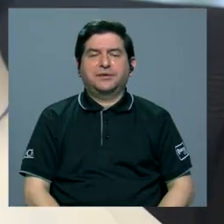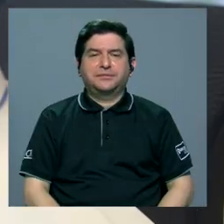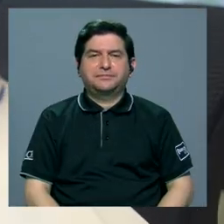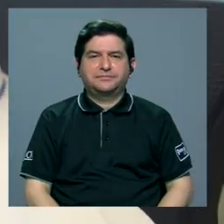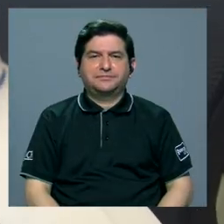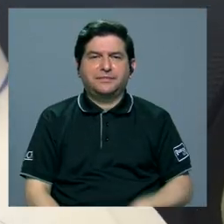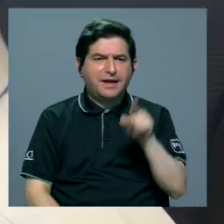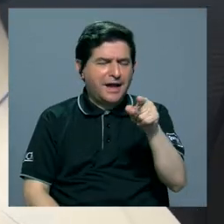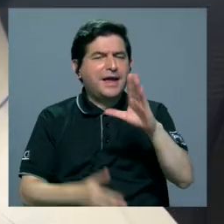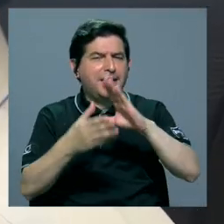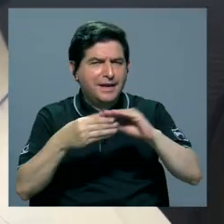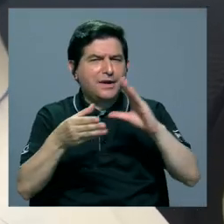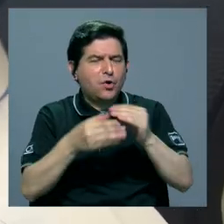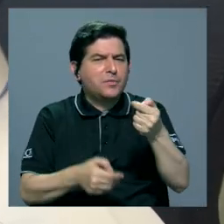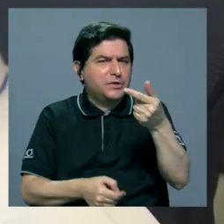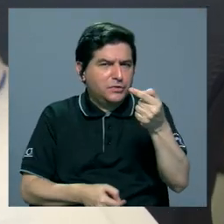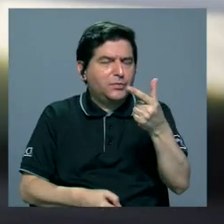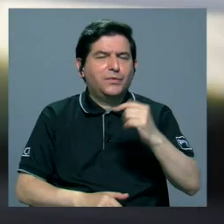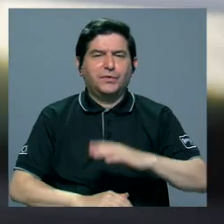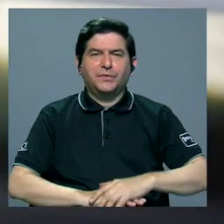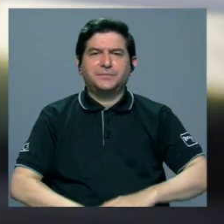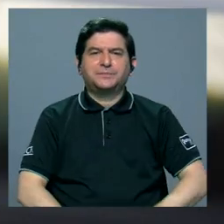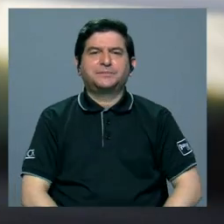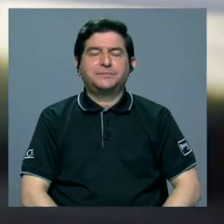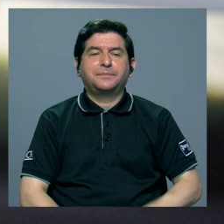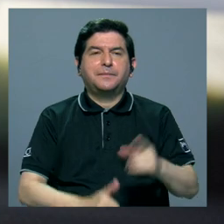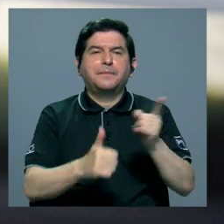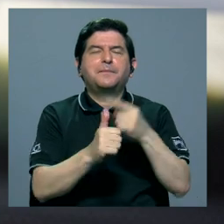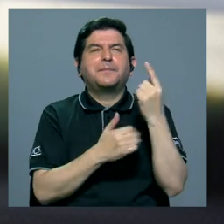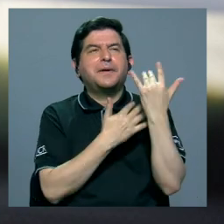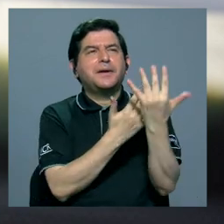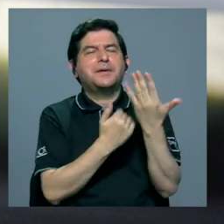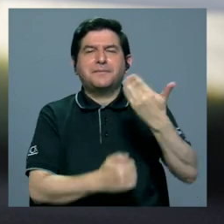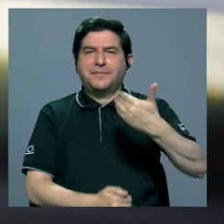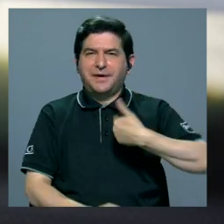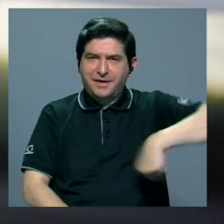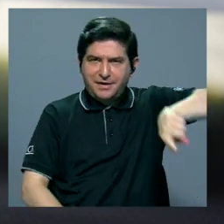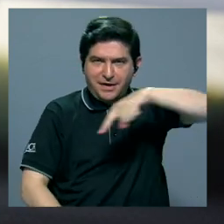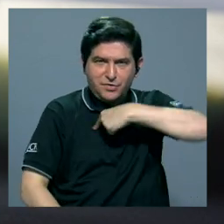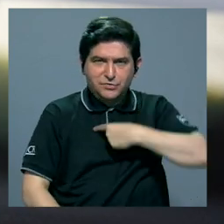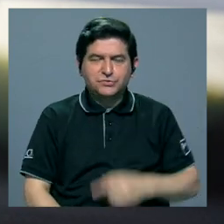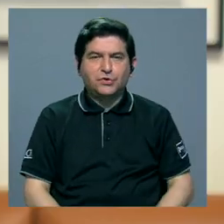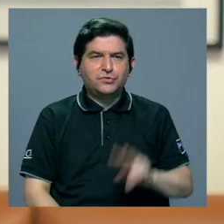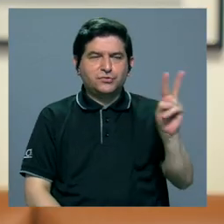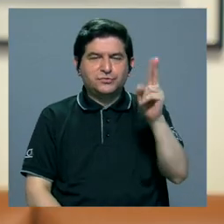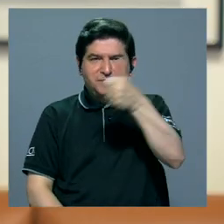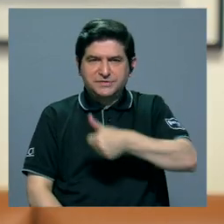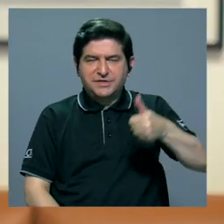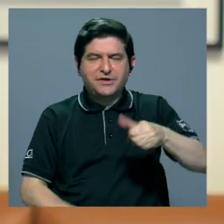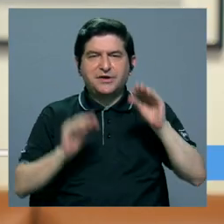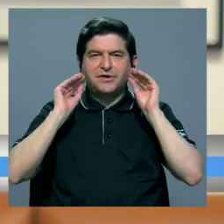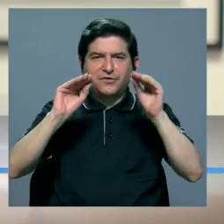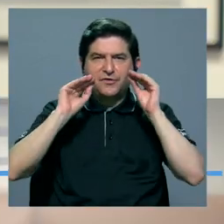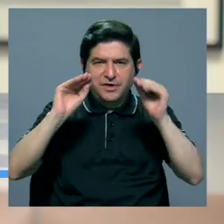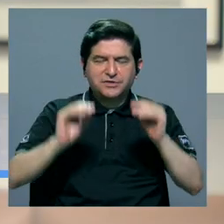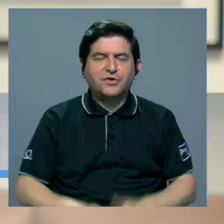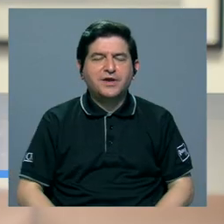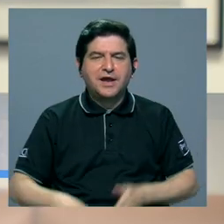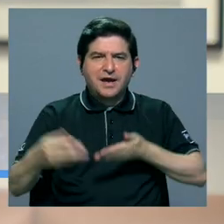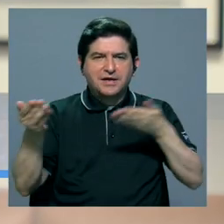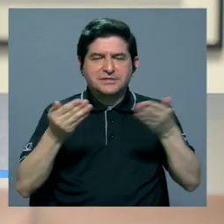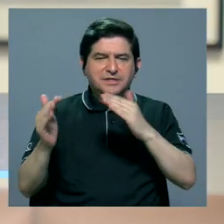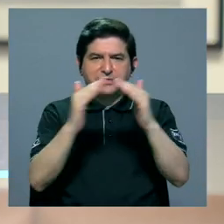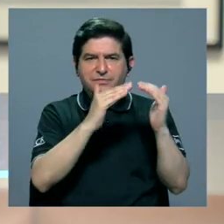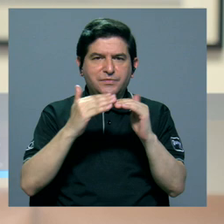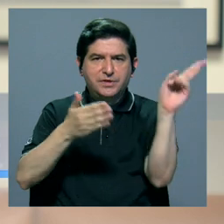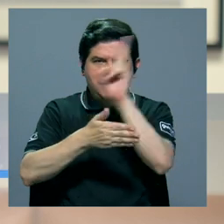etapa, sobre la cual nos comentó un poco al respecto. La primera expectativa que tenemos desde la Vicerrectoría de Docencia obviamente es